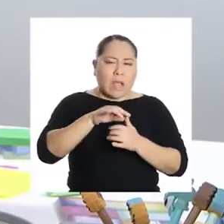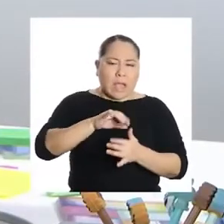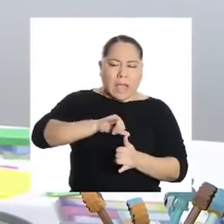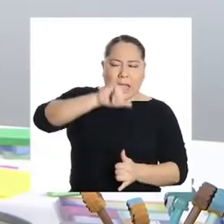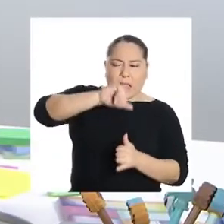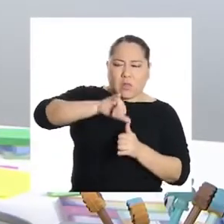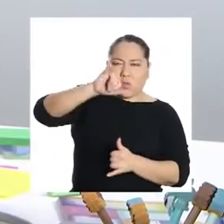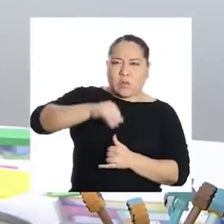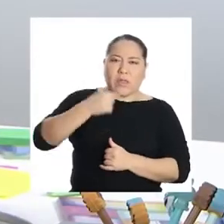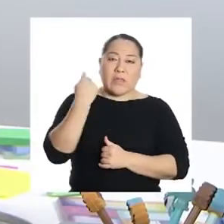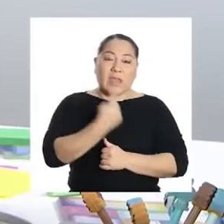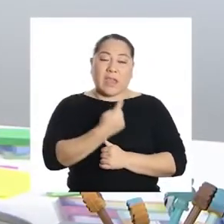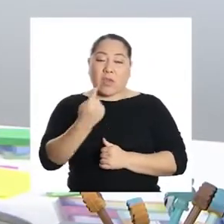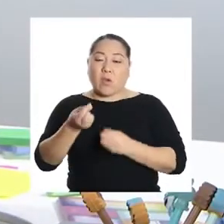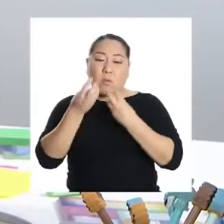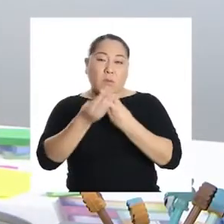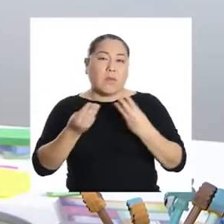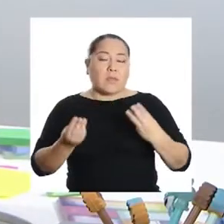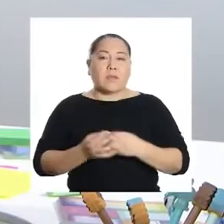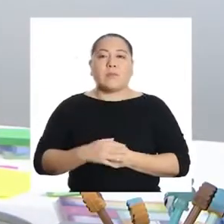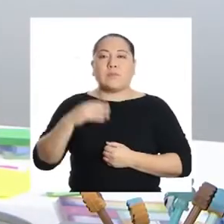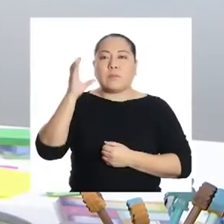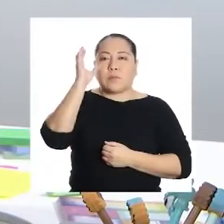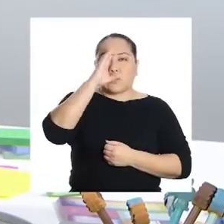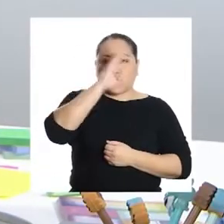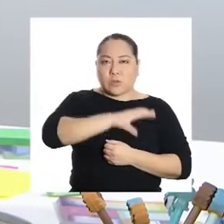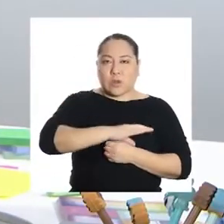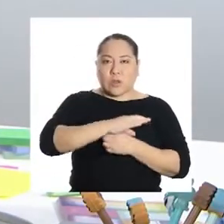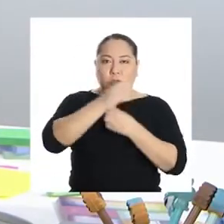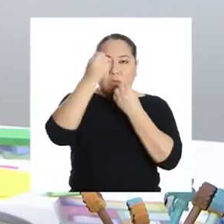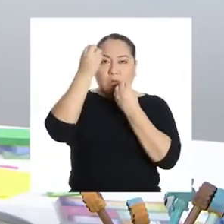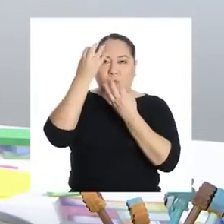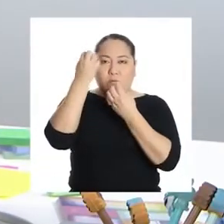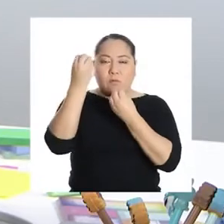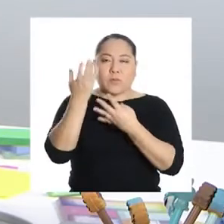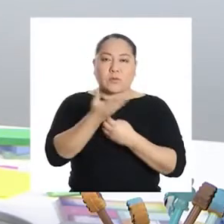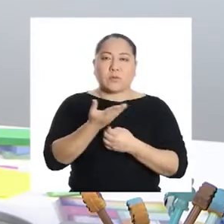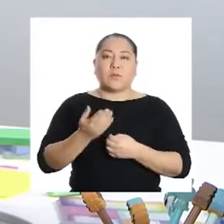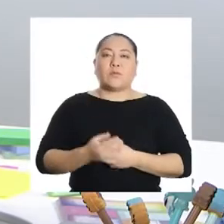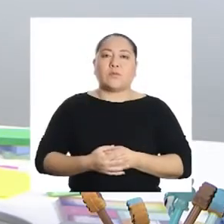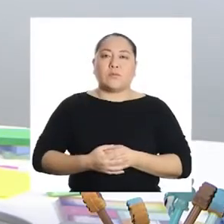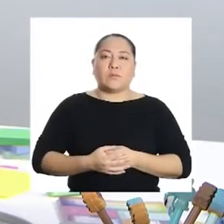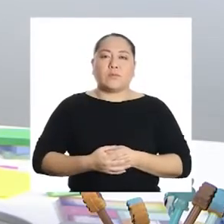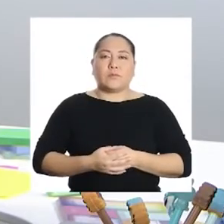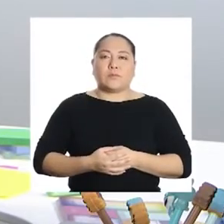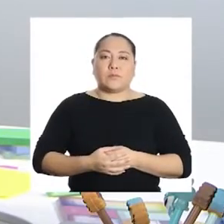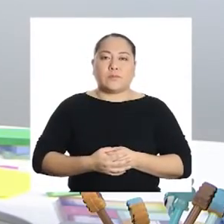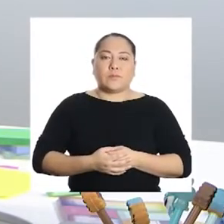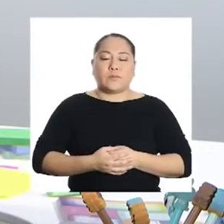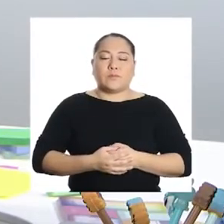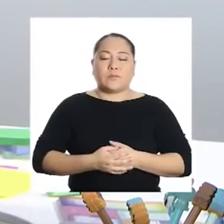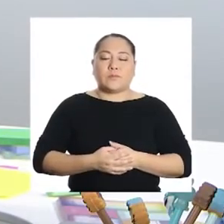¿Cuál deberá ser la altura de cada uno de los materiales? Buscando en el sistema.